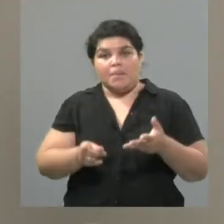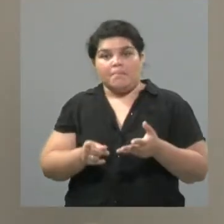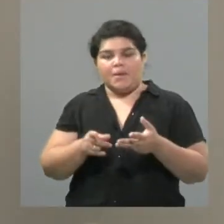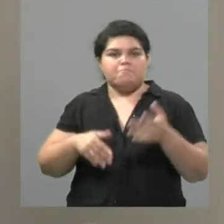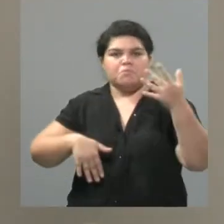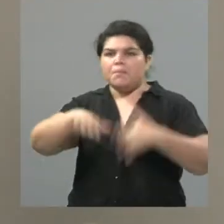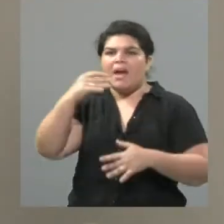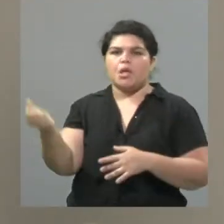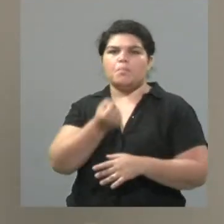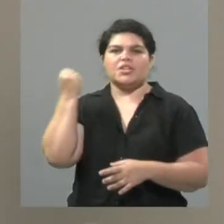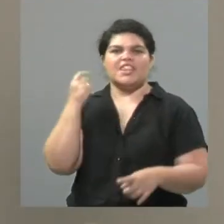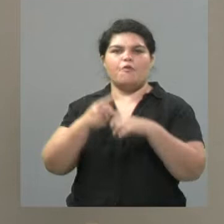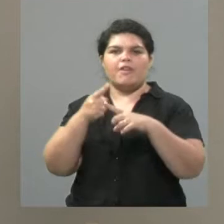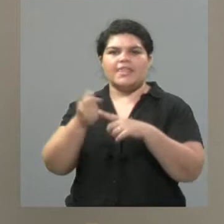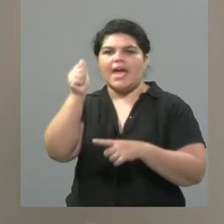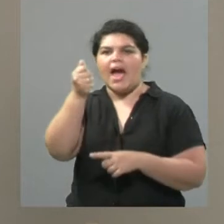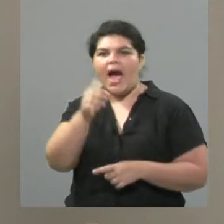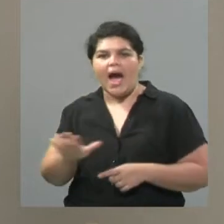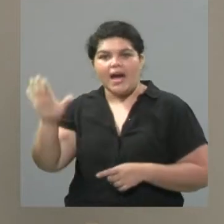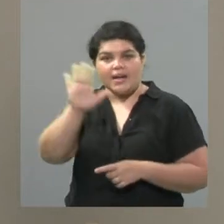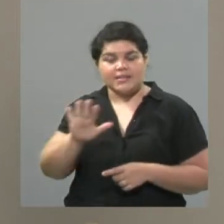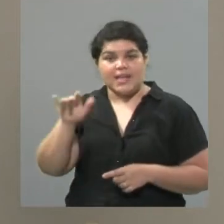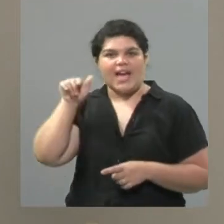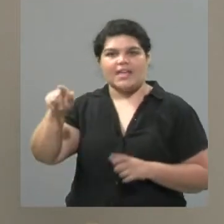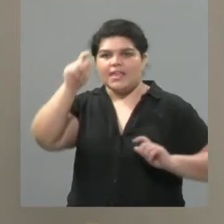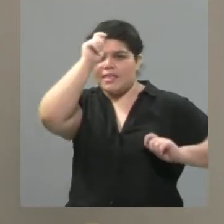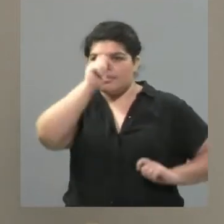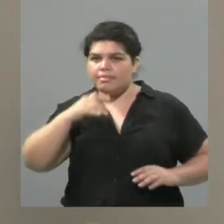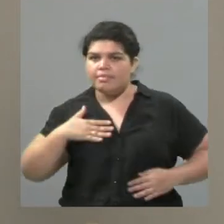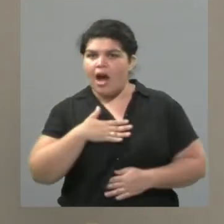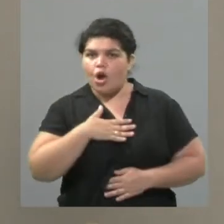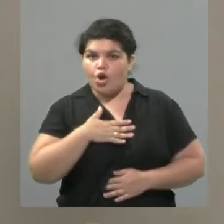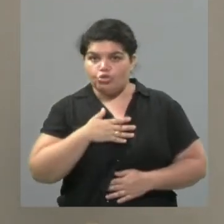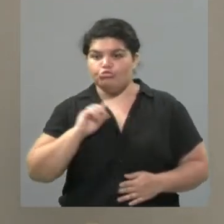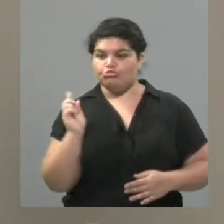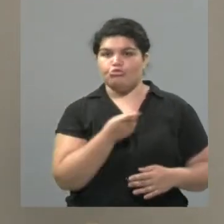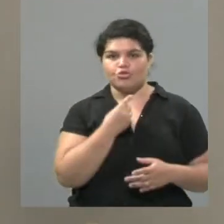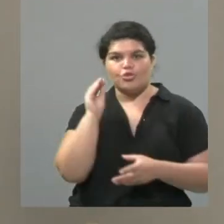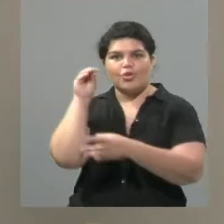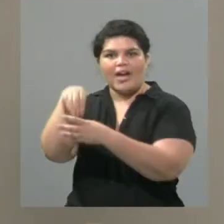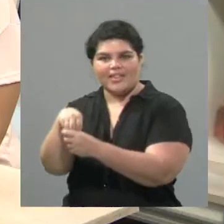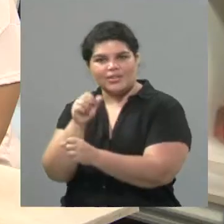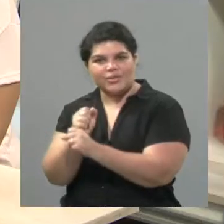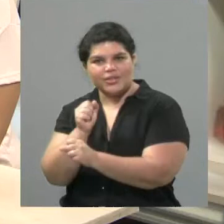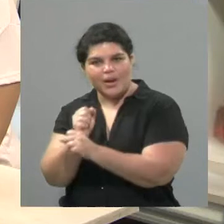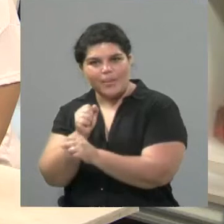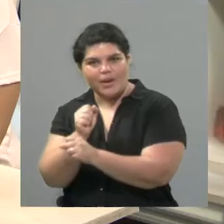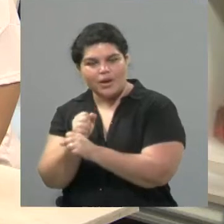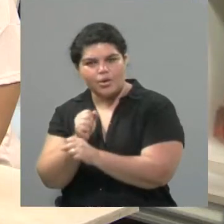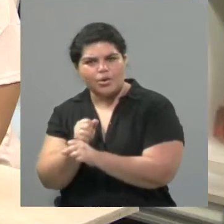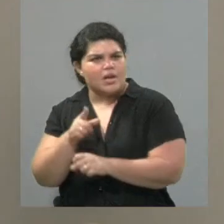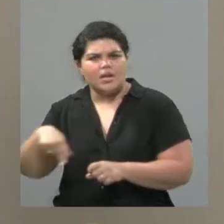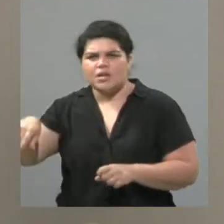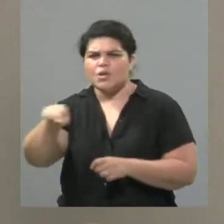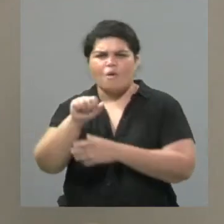Asia, que es Sakura Tango Festival, en donde pudimos también compartir trabajo con grandes